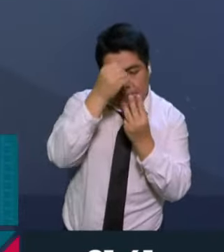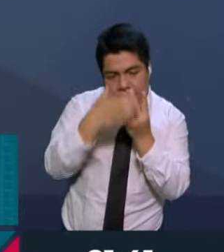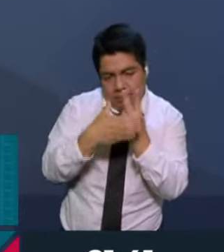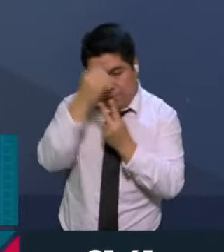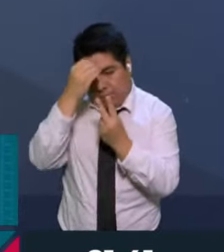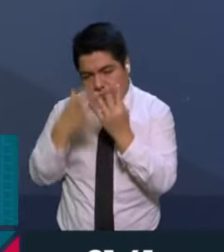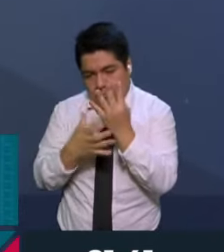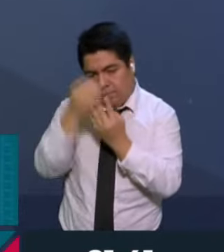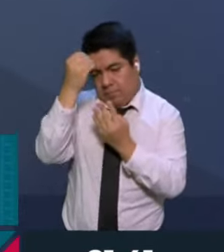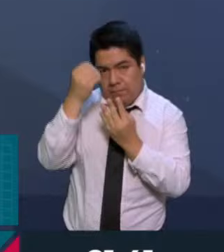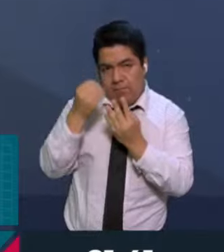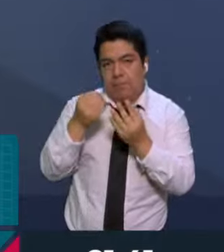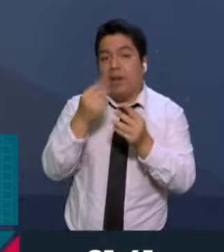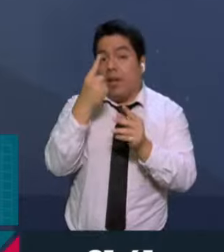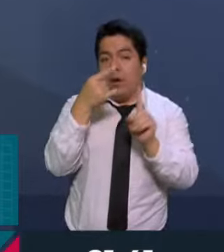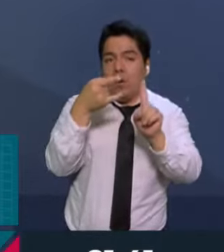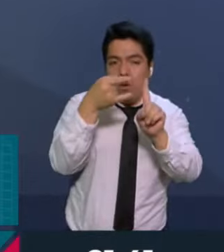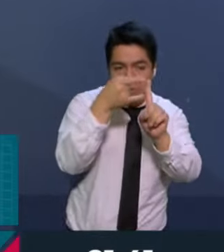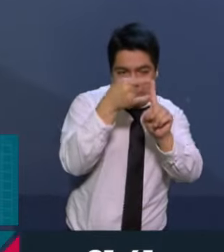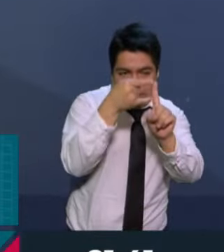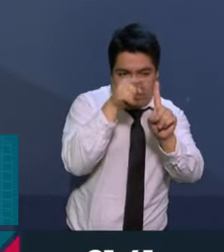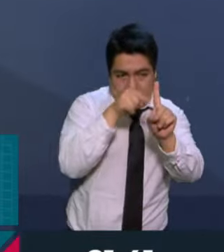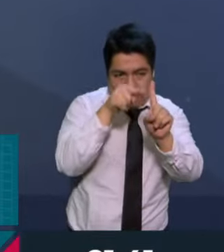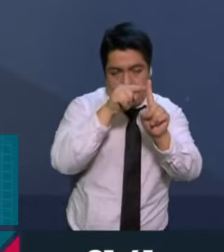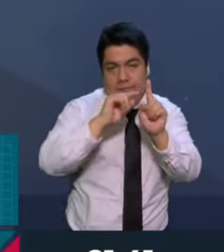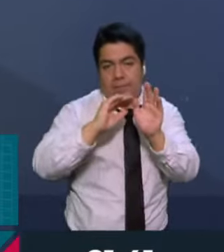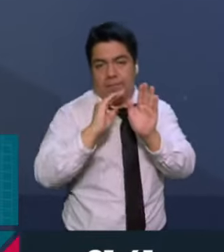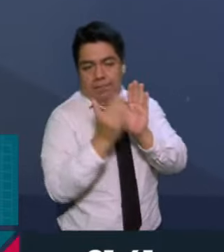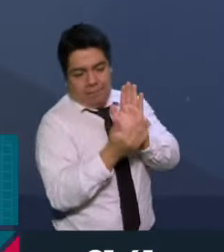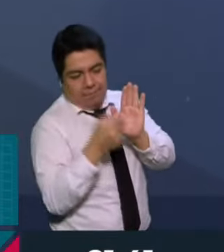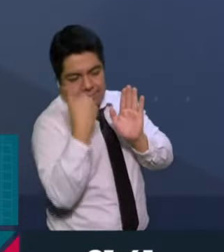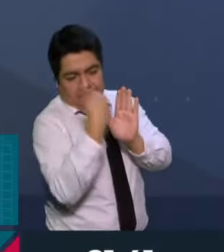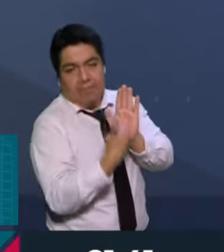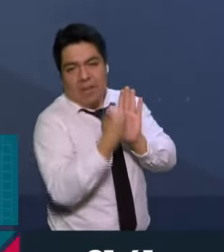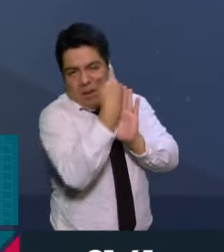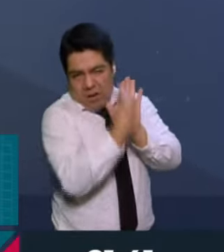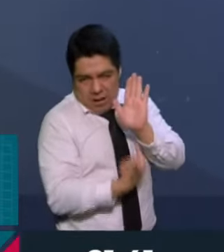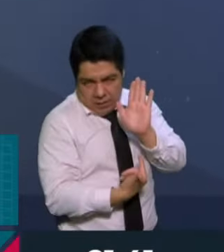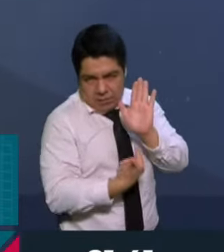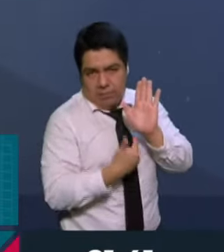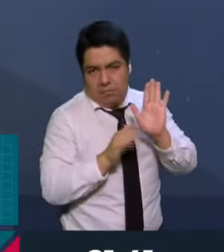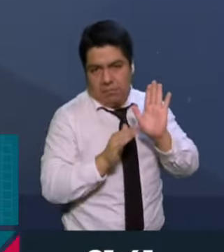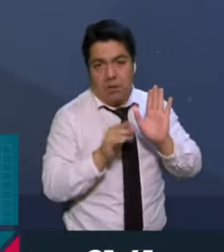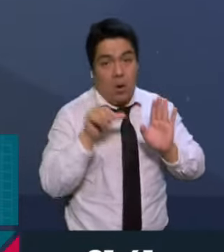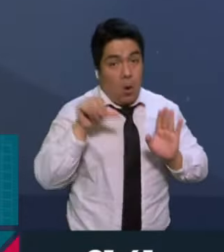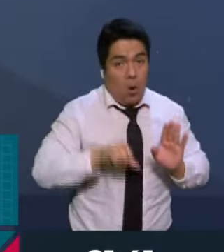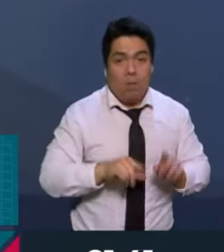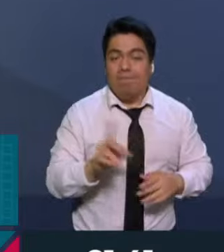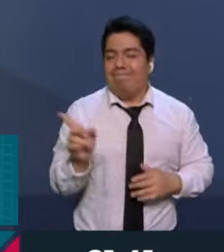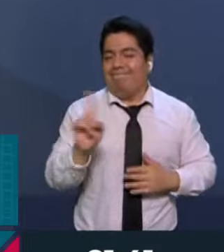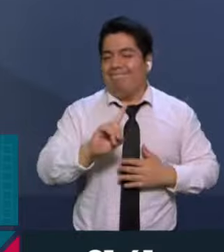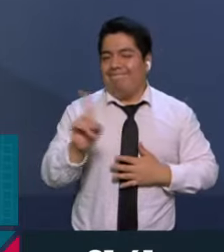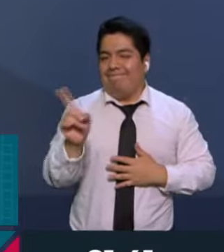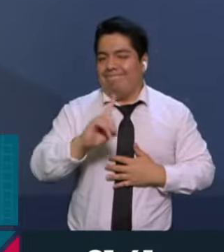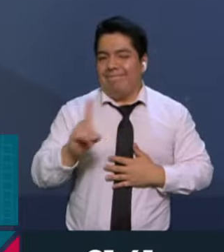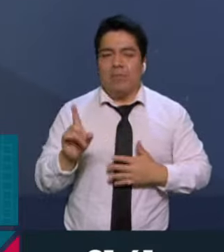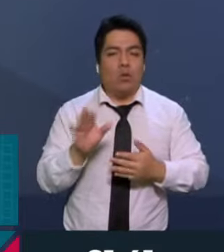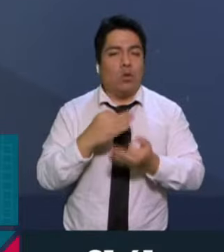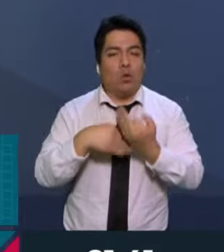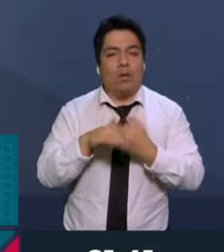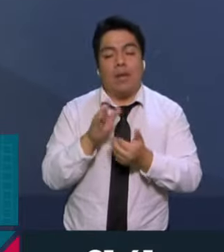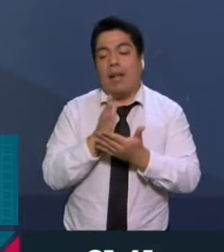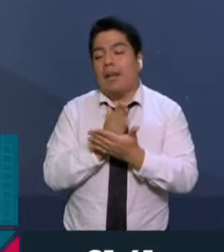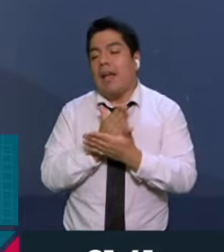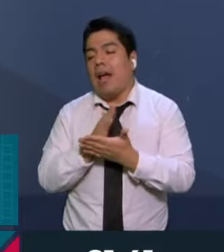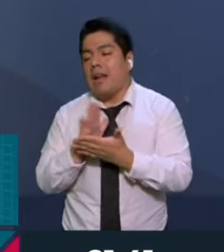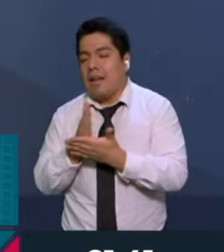mostraban. Estaban en un solo recuadro y al reverso tenían una lista por la coalición. Hoy no es así, están todos separados. Y